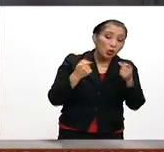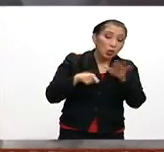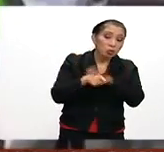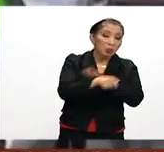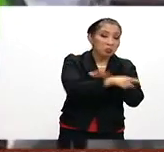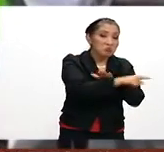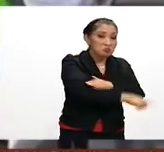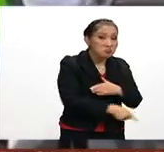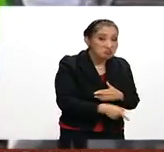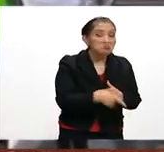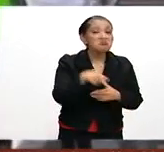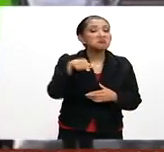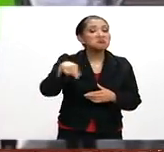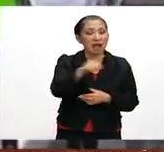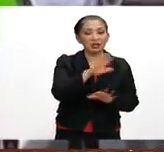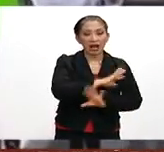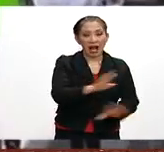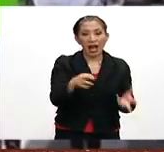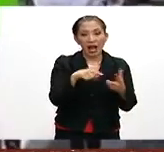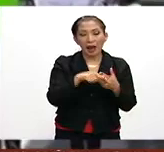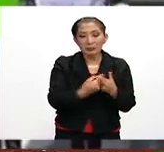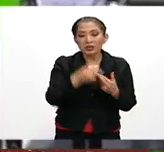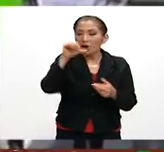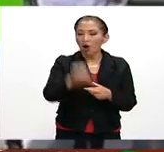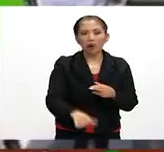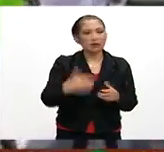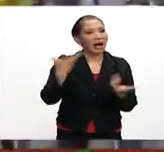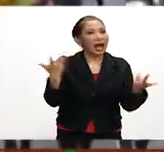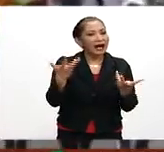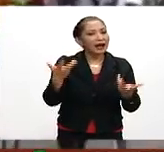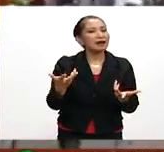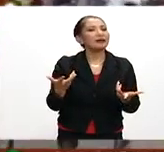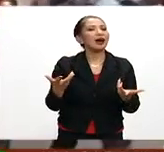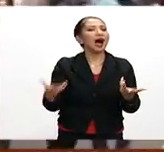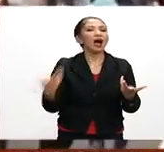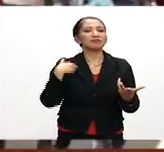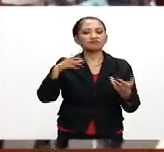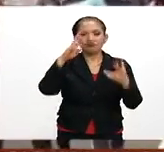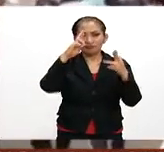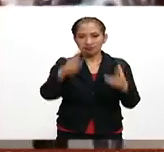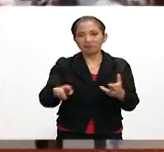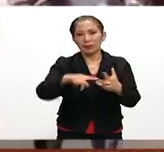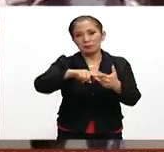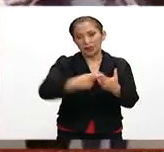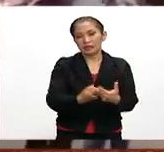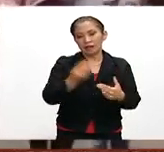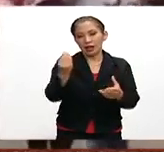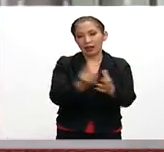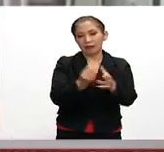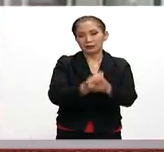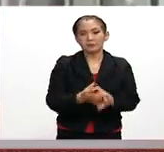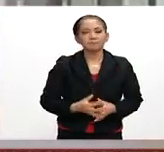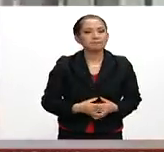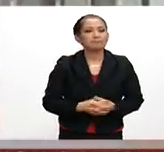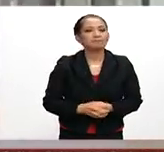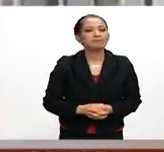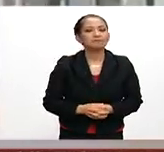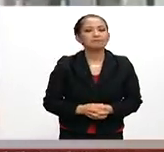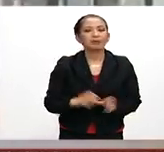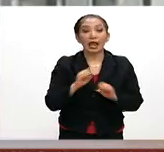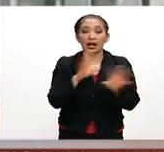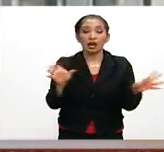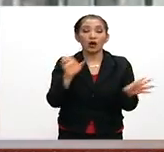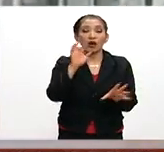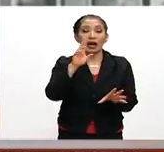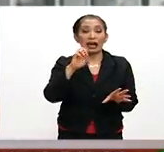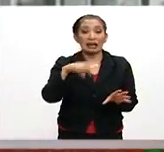otros medios que está en marcha el que hoy se realiza precisamente la ceremonia de regreso a clases. Así es Eric, vale